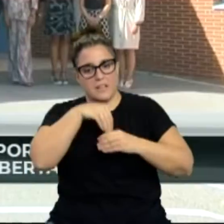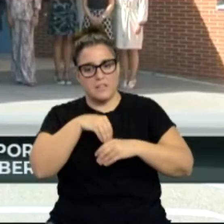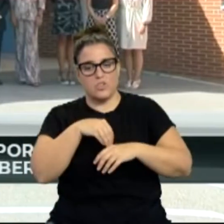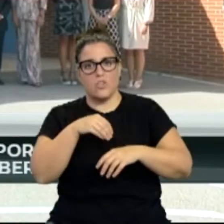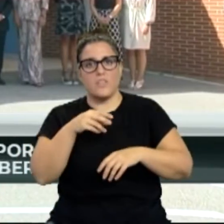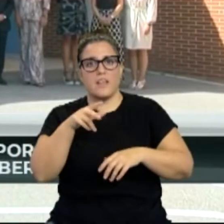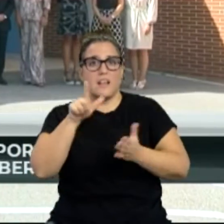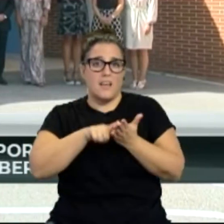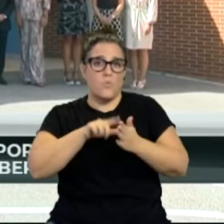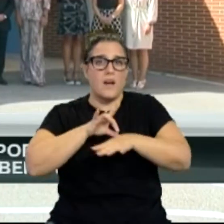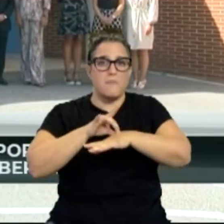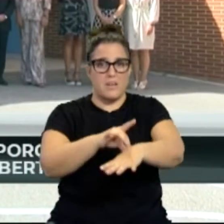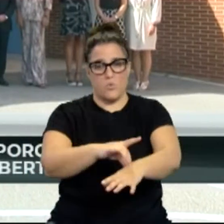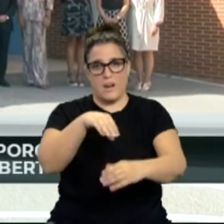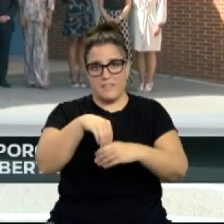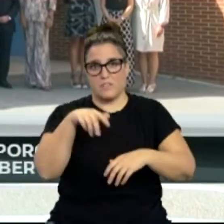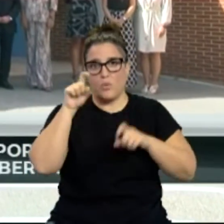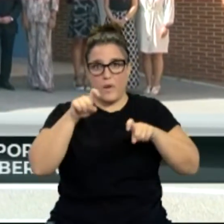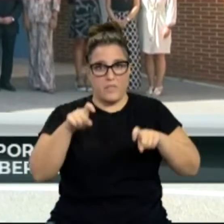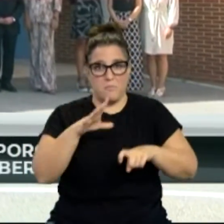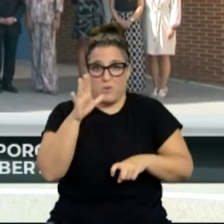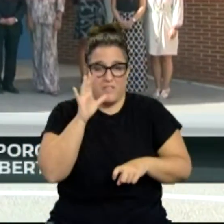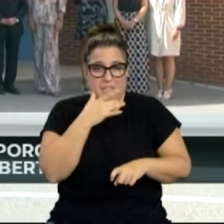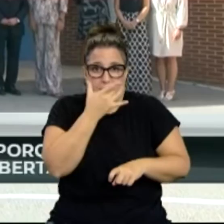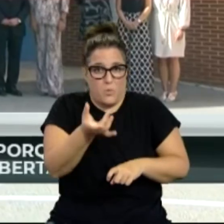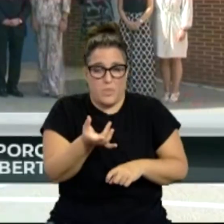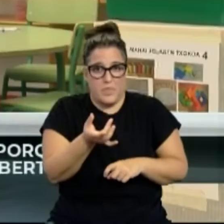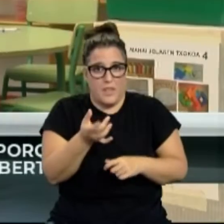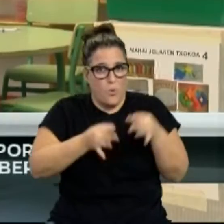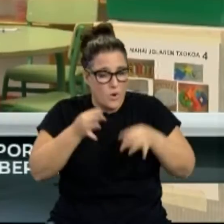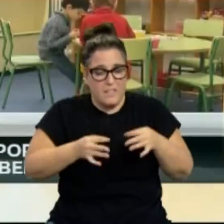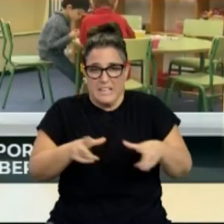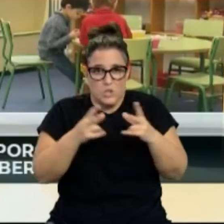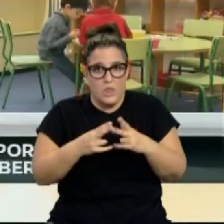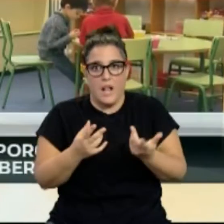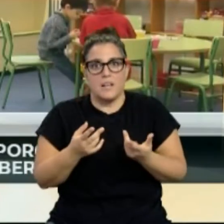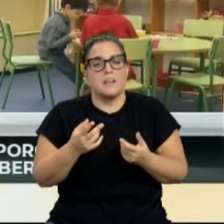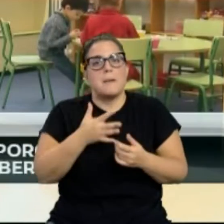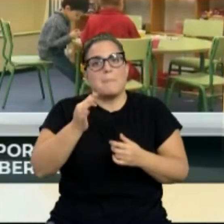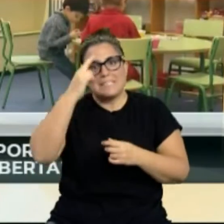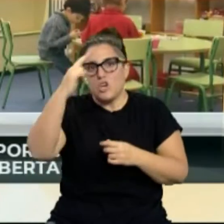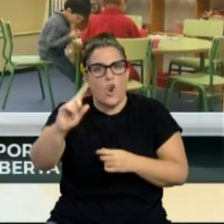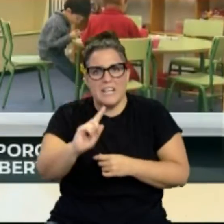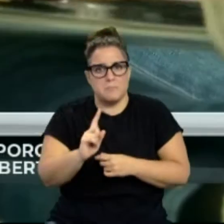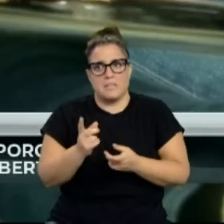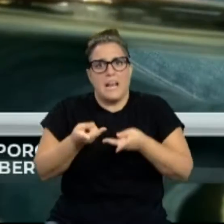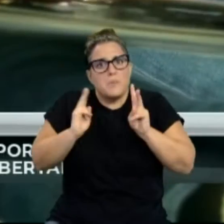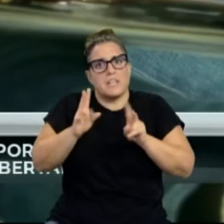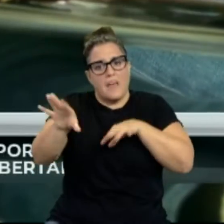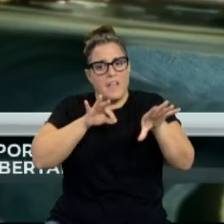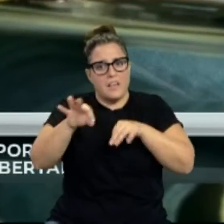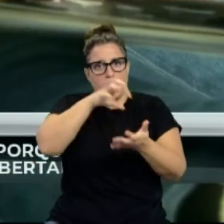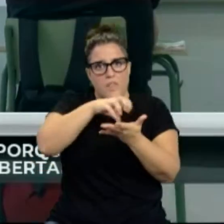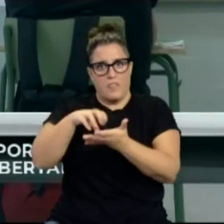que es una aberración política, jurídica y social. Y denuncian que no respeta la libertad de elección del centro de las familias y ataca a la